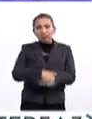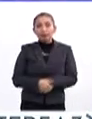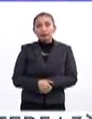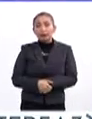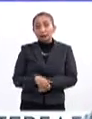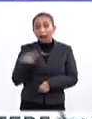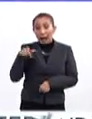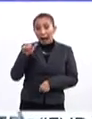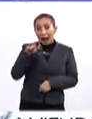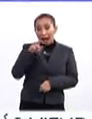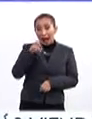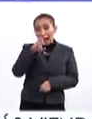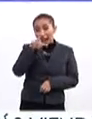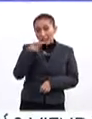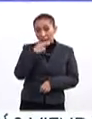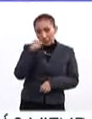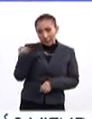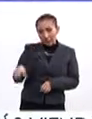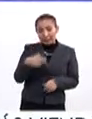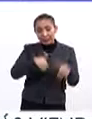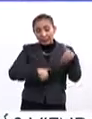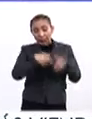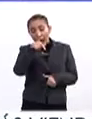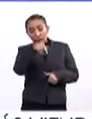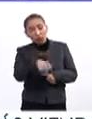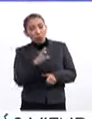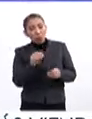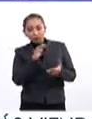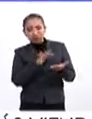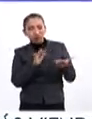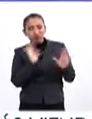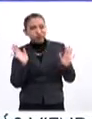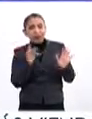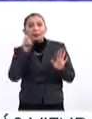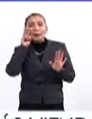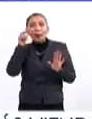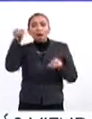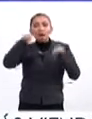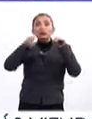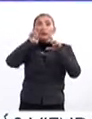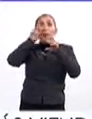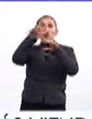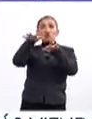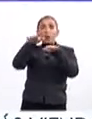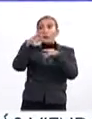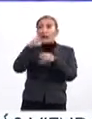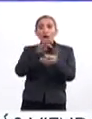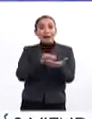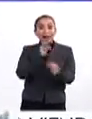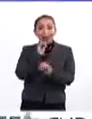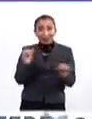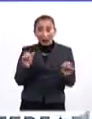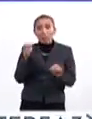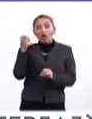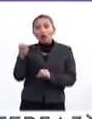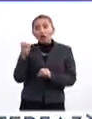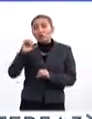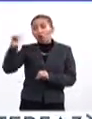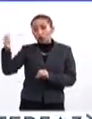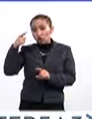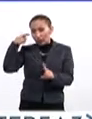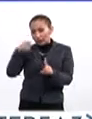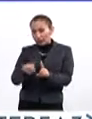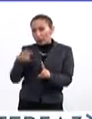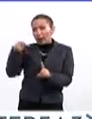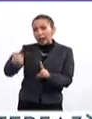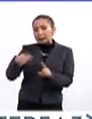De acuerdo con Alcaraz Medina, el teatro prácticamente no se lee, se monta y se ve, pero no se lee. Por eso otro de los